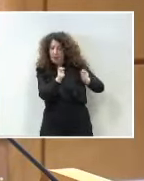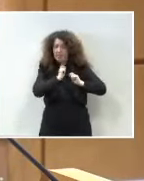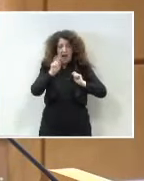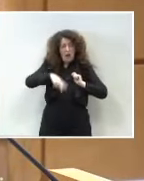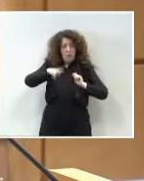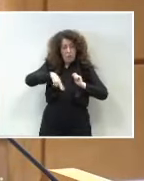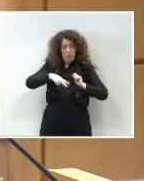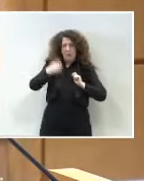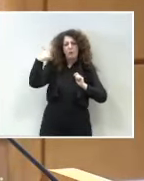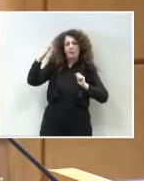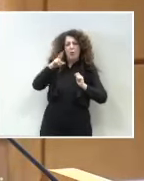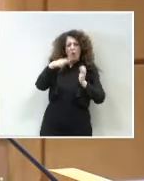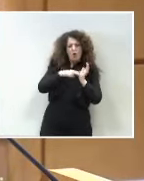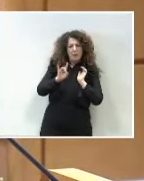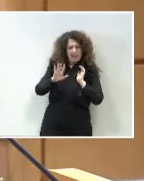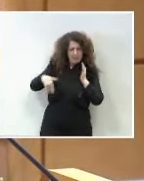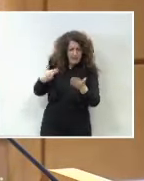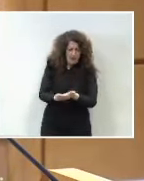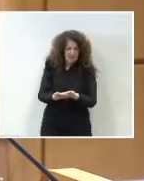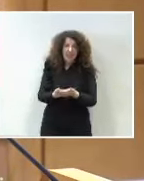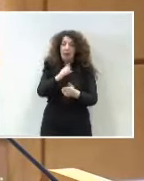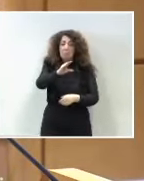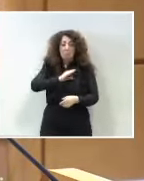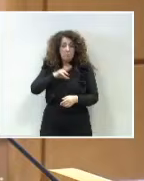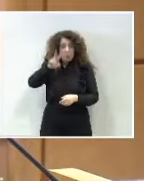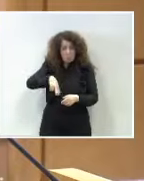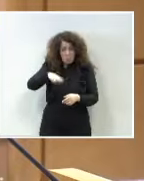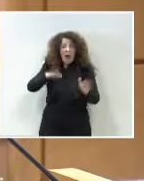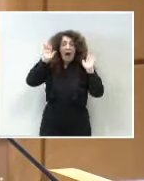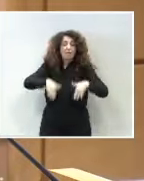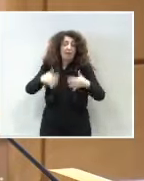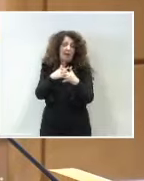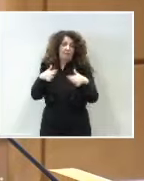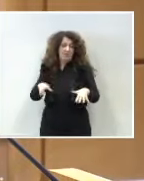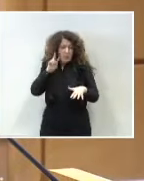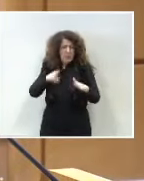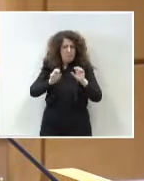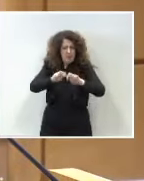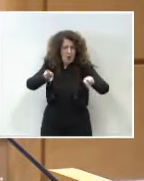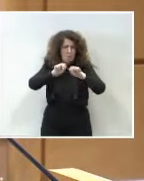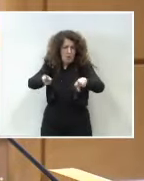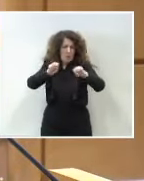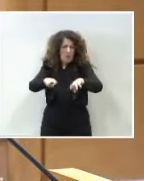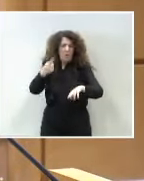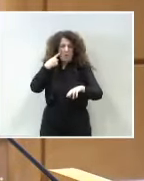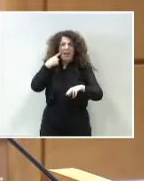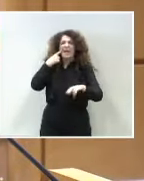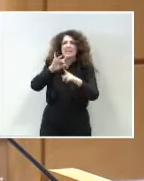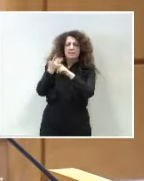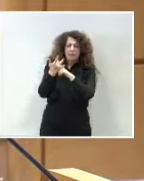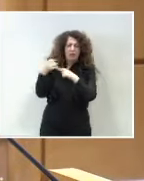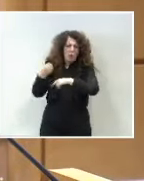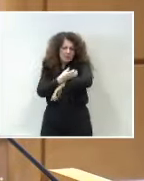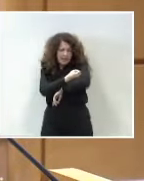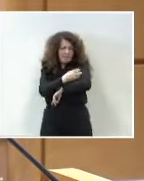Unos recursos que no llegan y que repercuten en peores infraestructuras, como vemos a diario por la situación de los trenes en Cataluña,